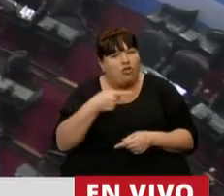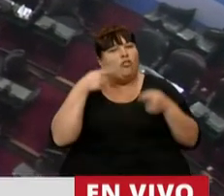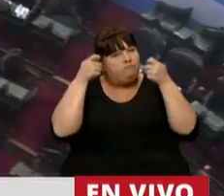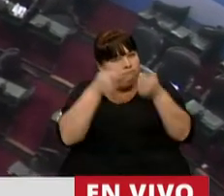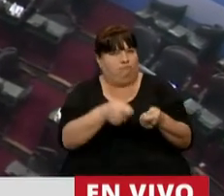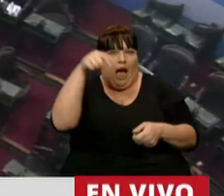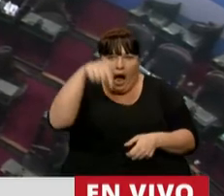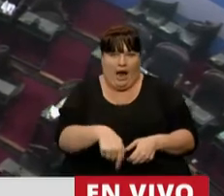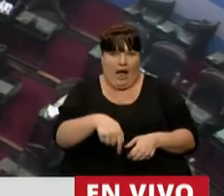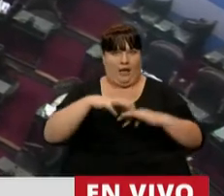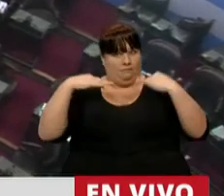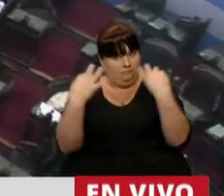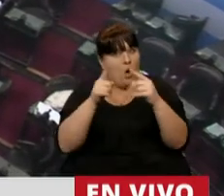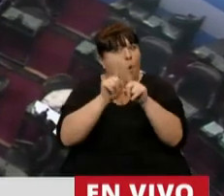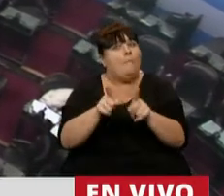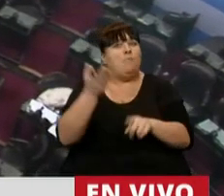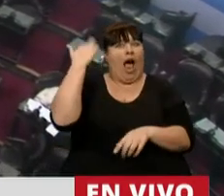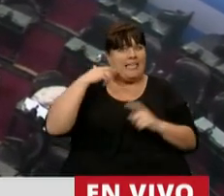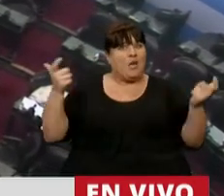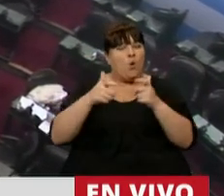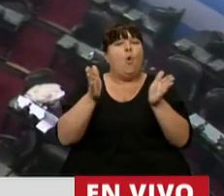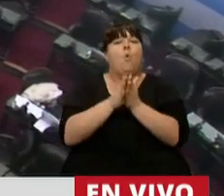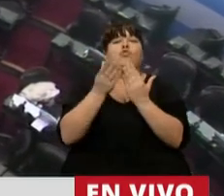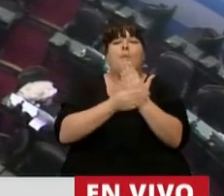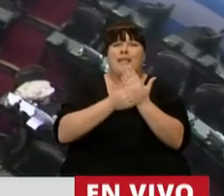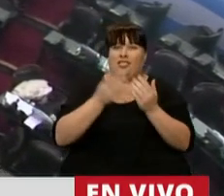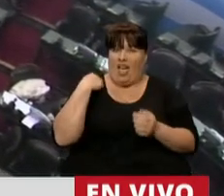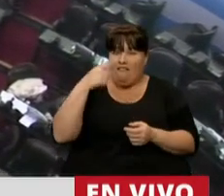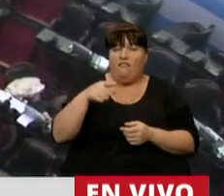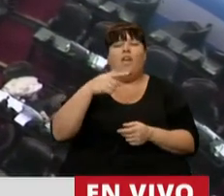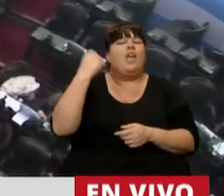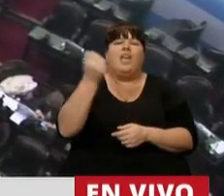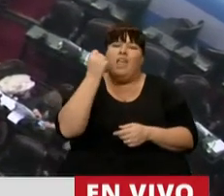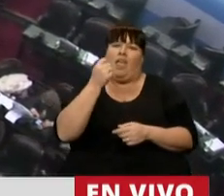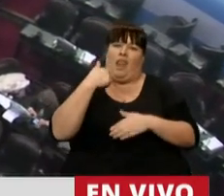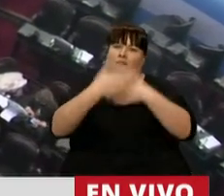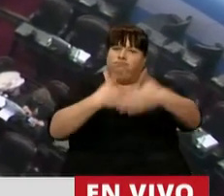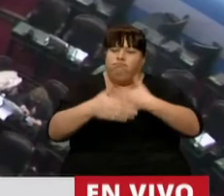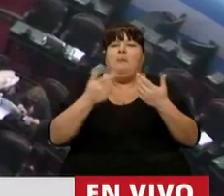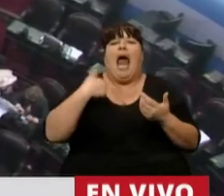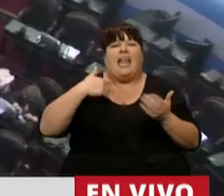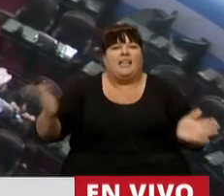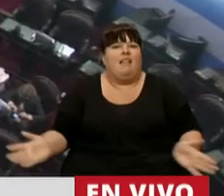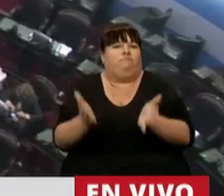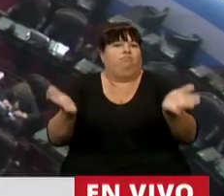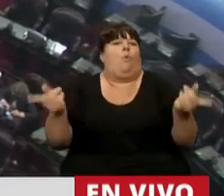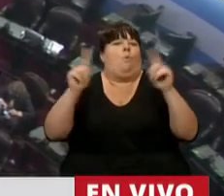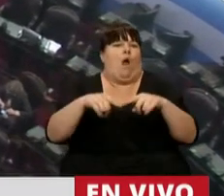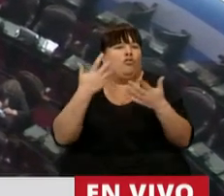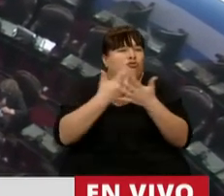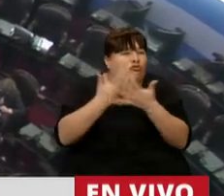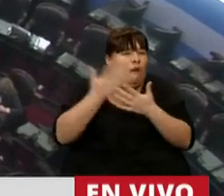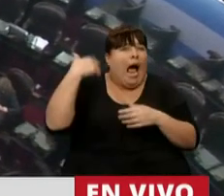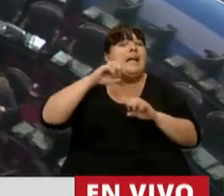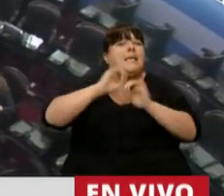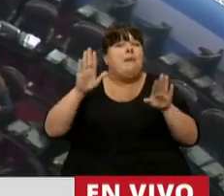nosotros aquí, como estuvimos ayer junto al jefe de gabinete, tratando de hacer todo lo que hay que hacer para sacar a la Argentina del infierno, en